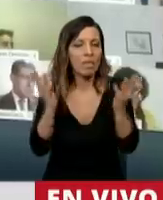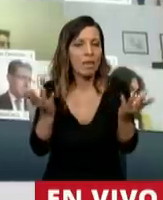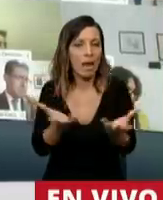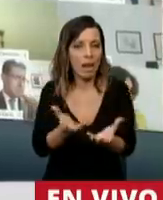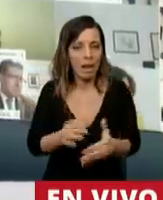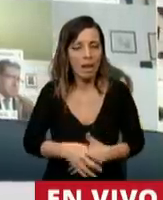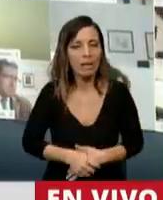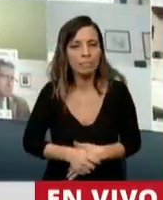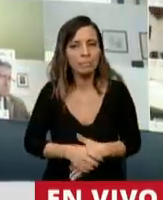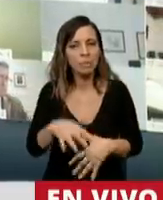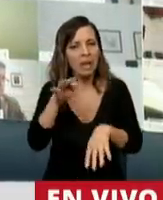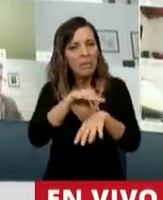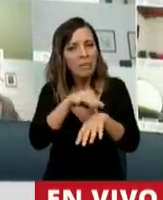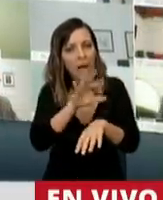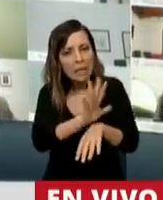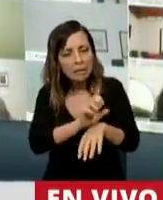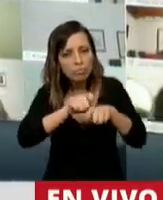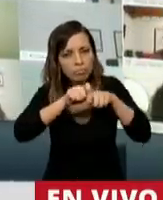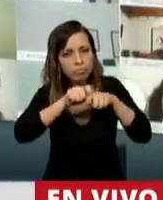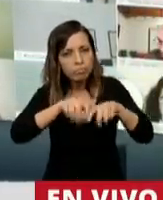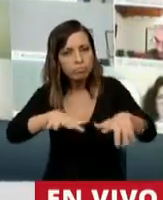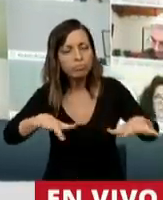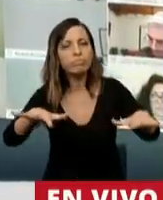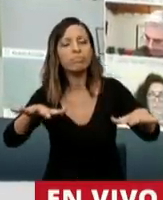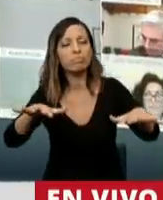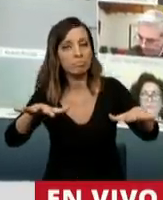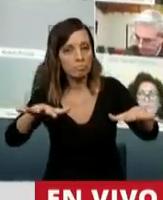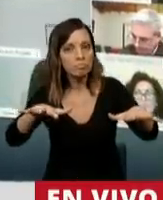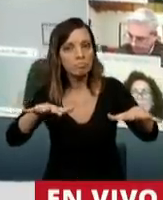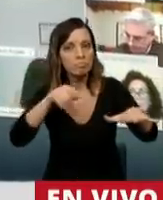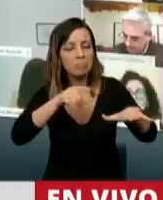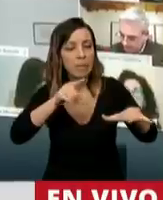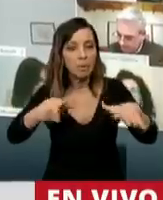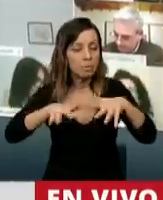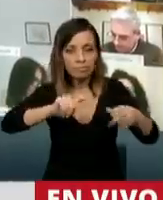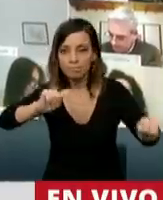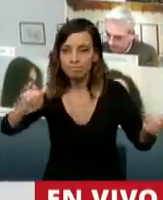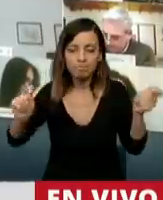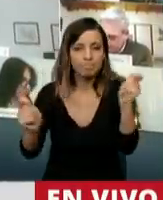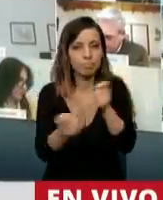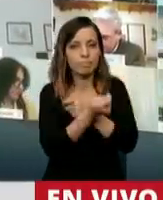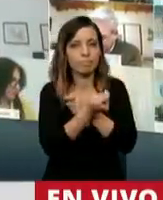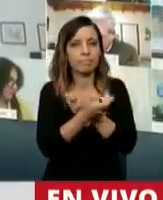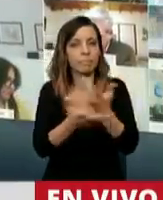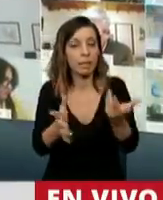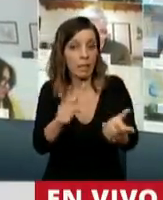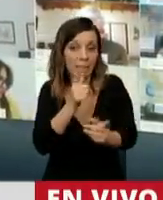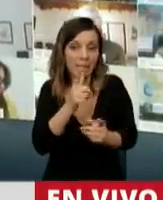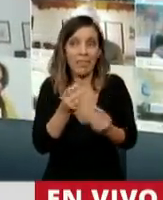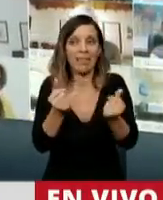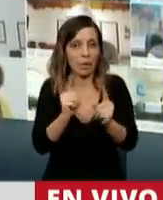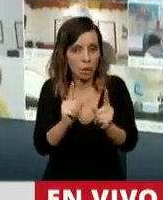una enfermedad de este tipo y que generara las consecuencias que está generando y parece no dejar de hacerlo,